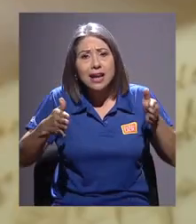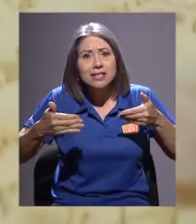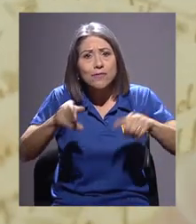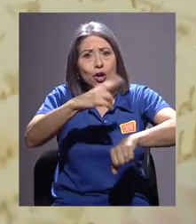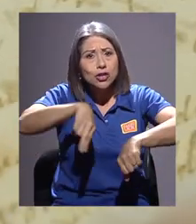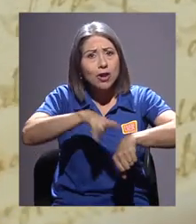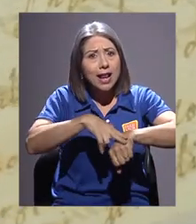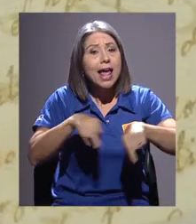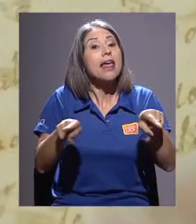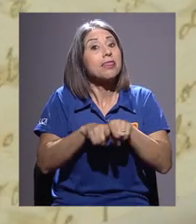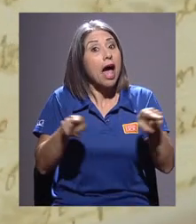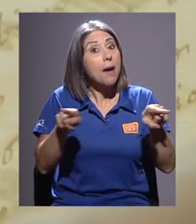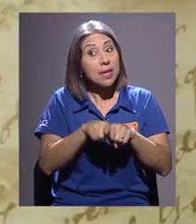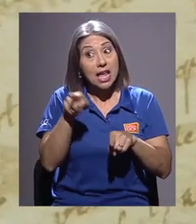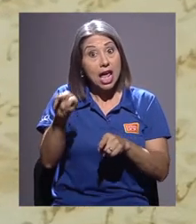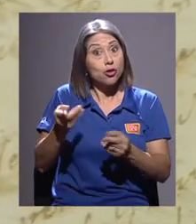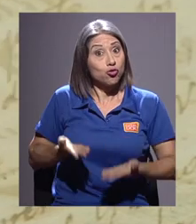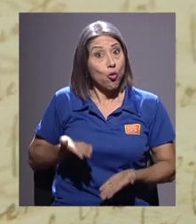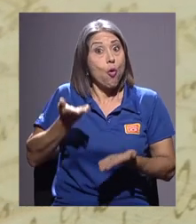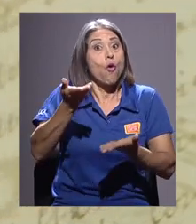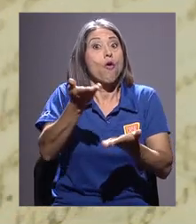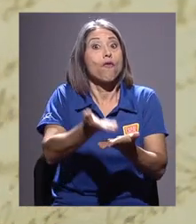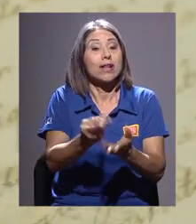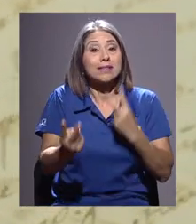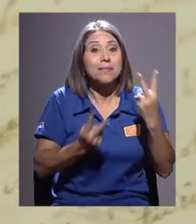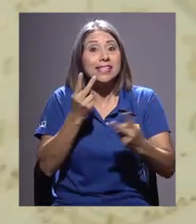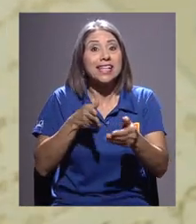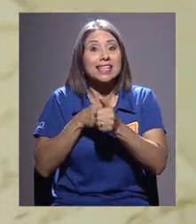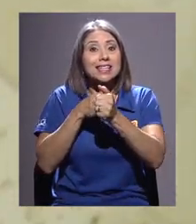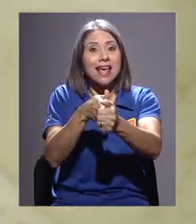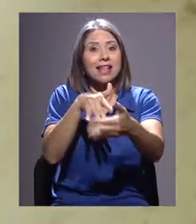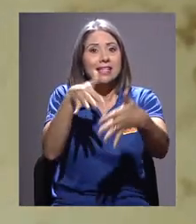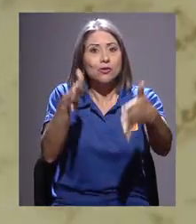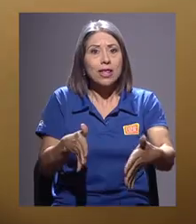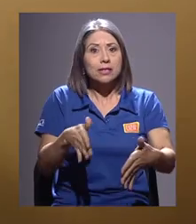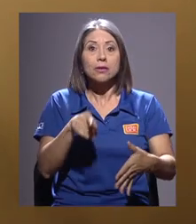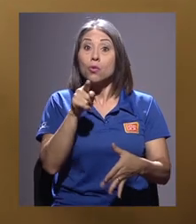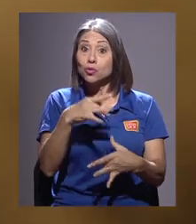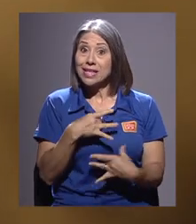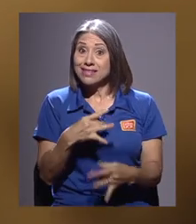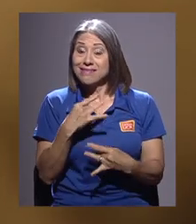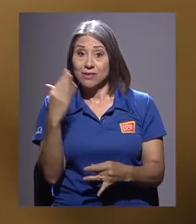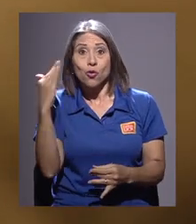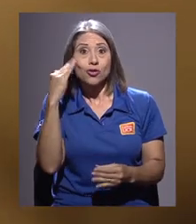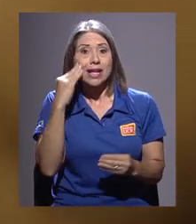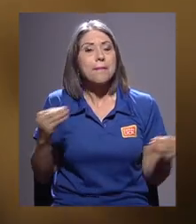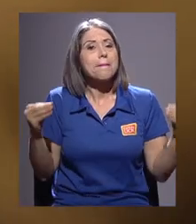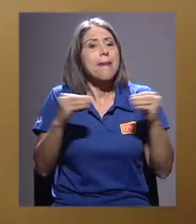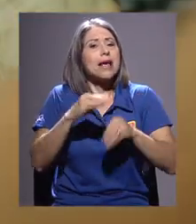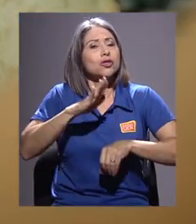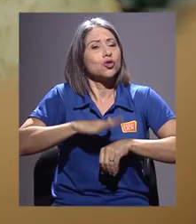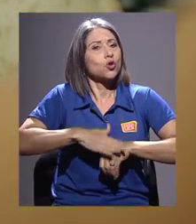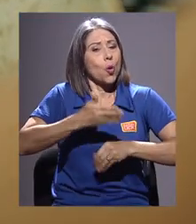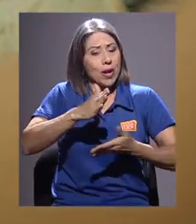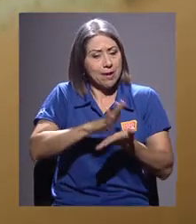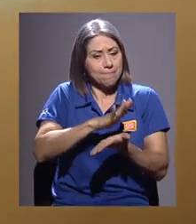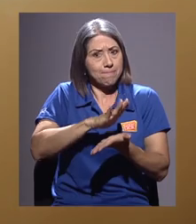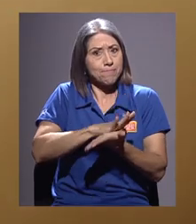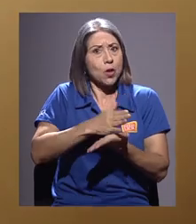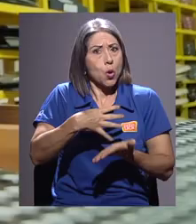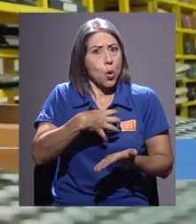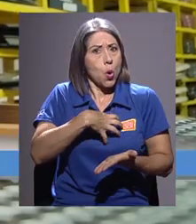Incluso ofrecen visitas guiadas para estudiantes. Si usted está interesado en conocer más del patrimonio documental